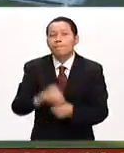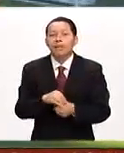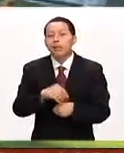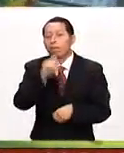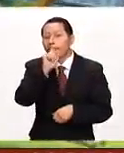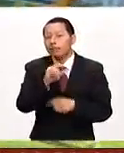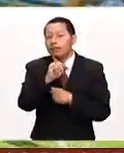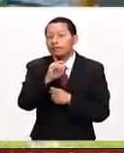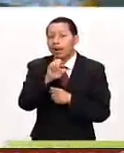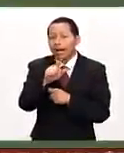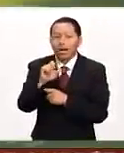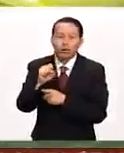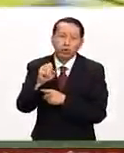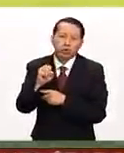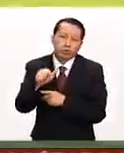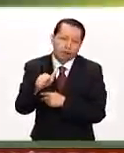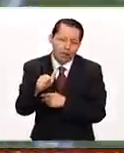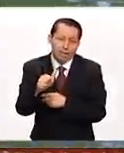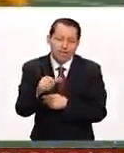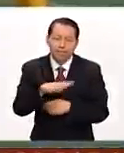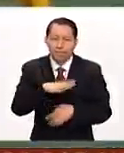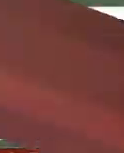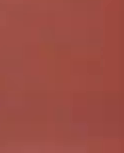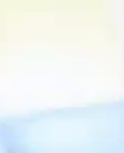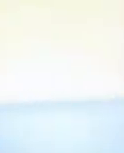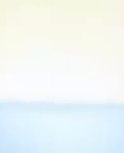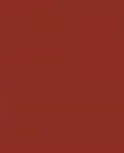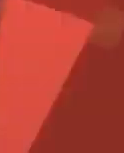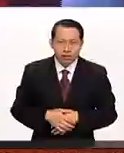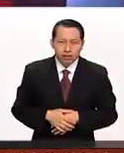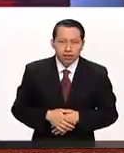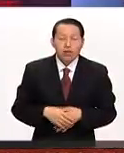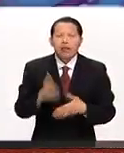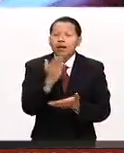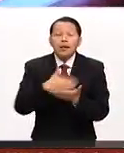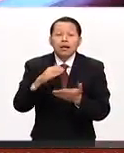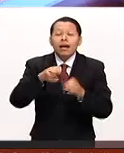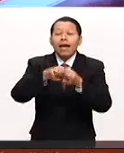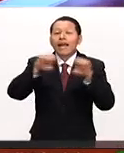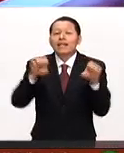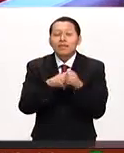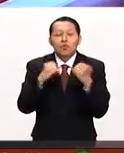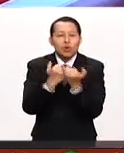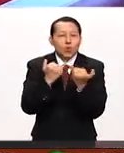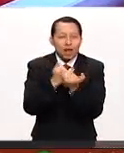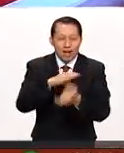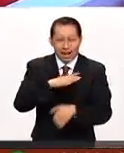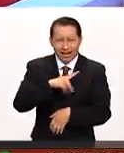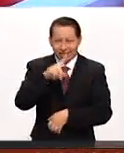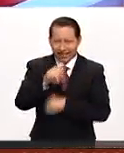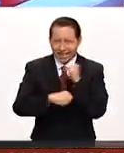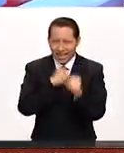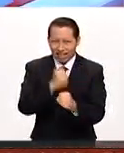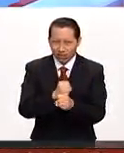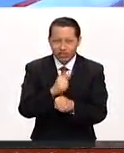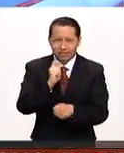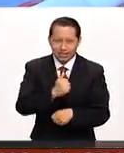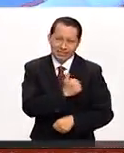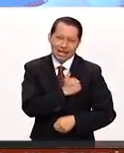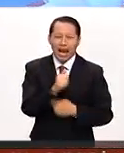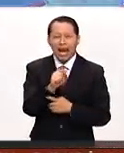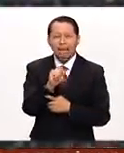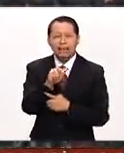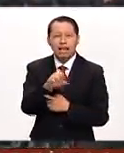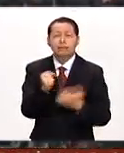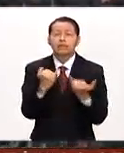Ismael Sosa debutando con los Tigres. Y ahora vamos a otro equipo que festeja su centenario, estamos hablando de los rojinegros del Atlas